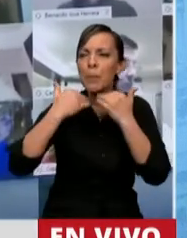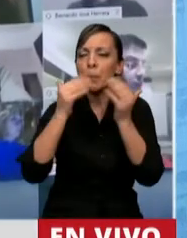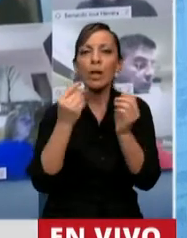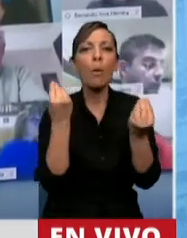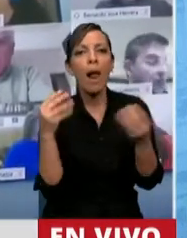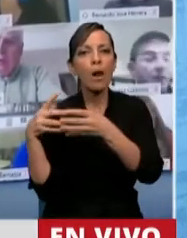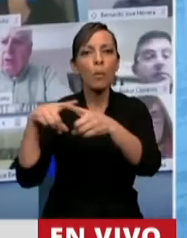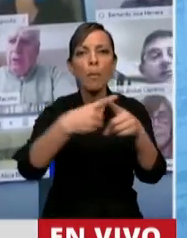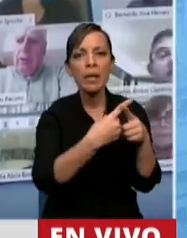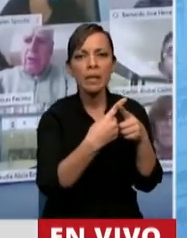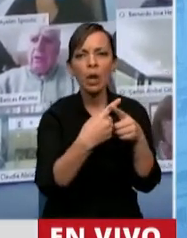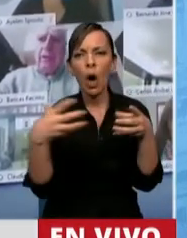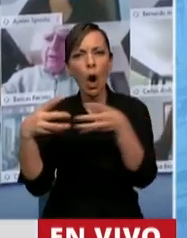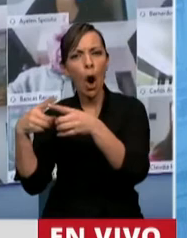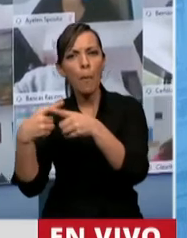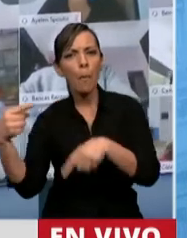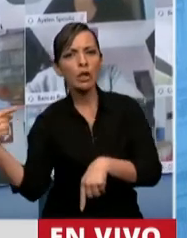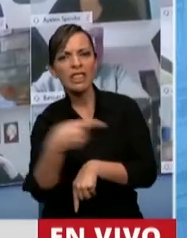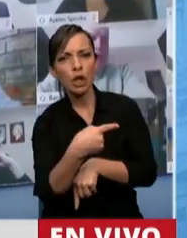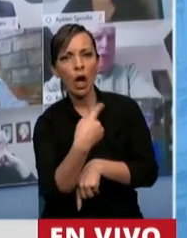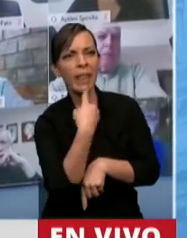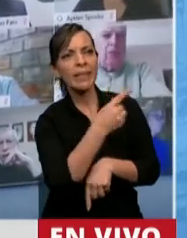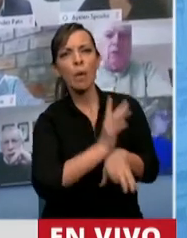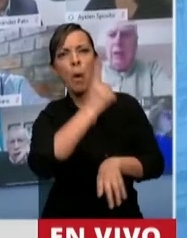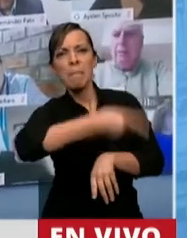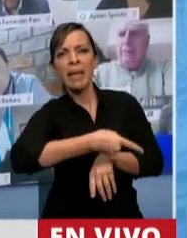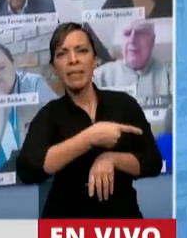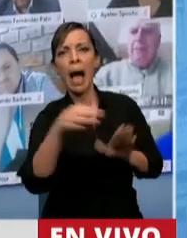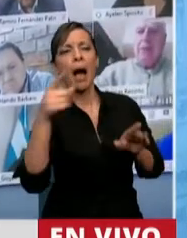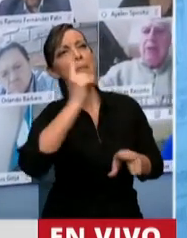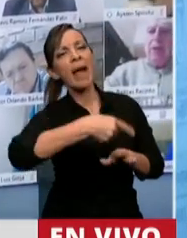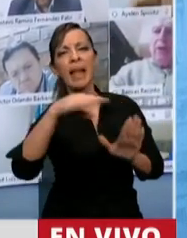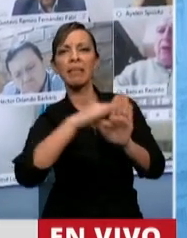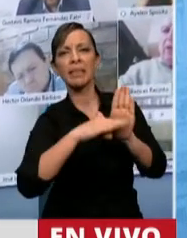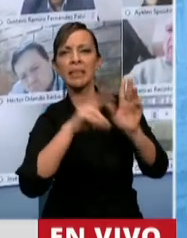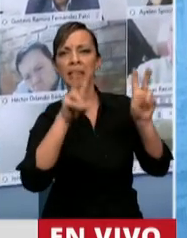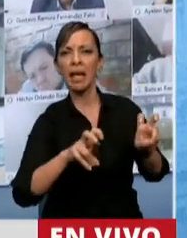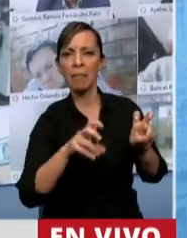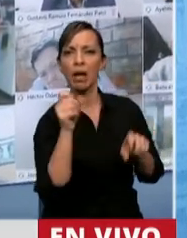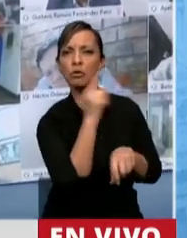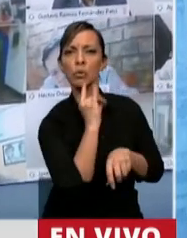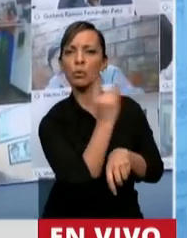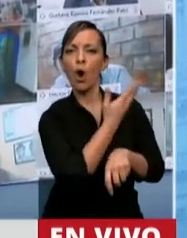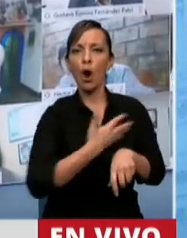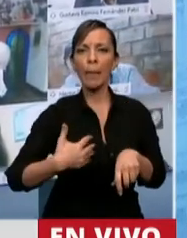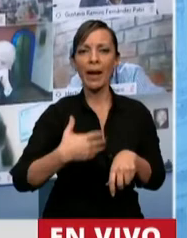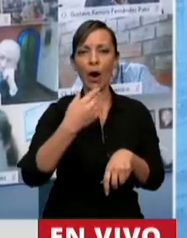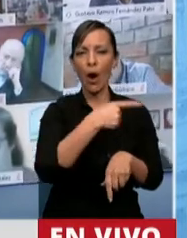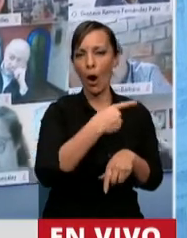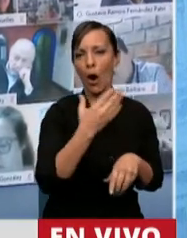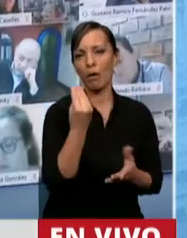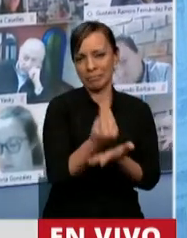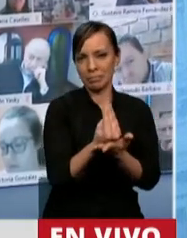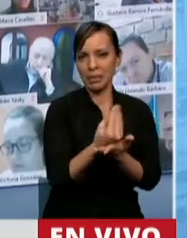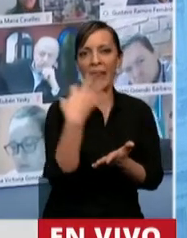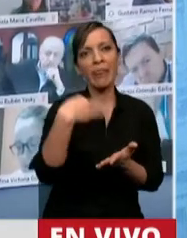trate, donde la oposición le impida o le fije los temas a priori que el oficialismo tiene que